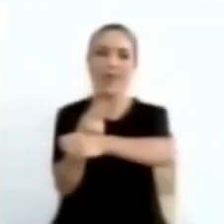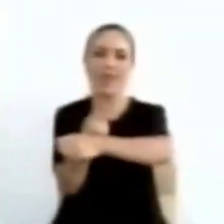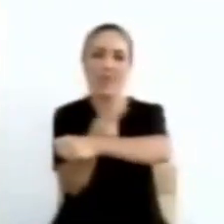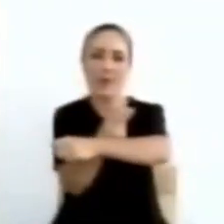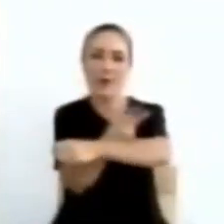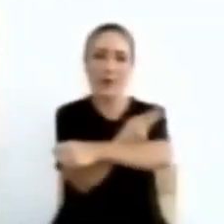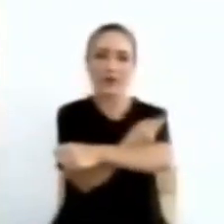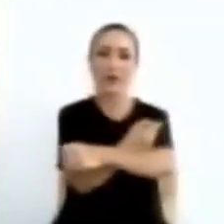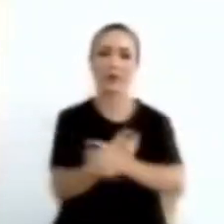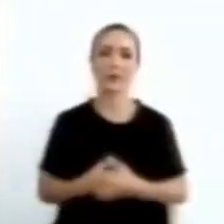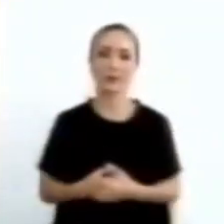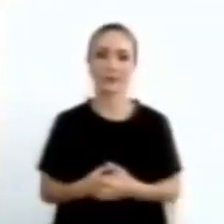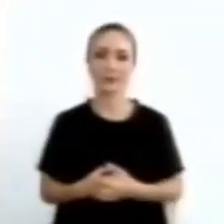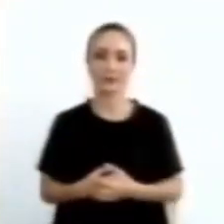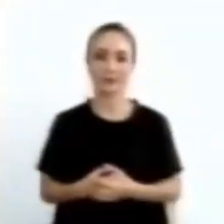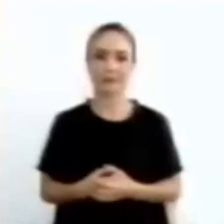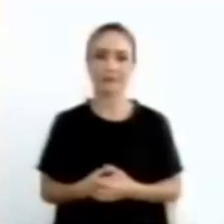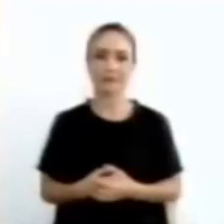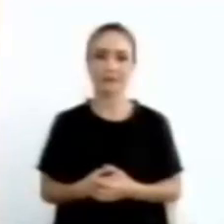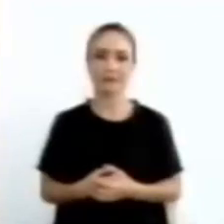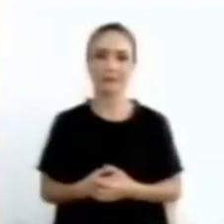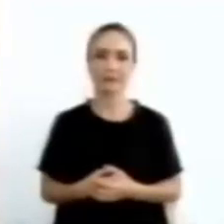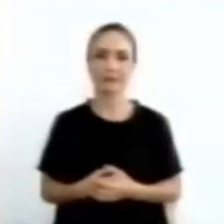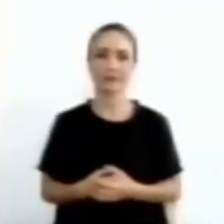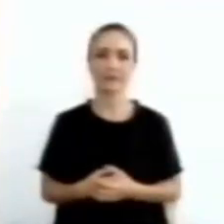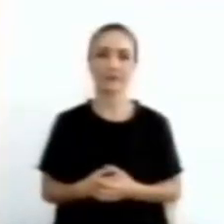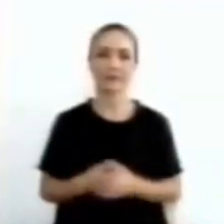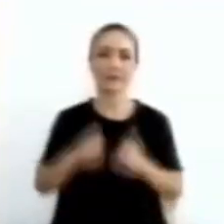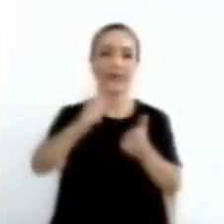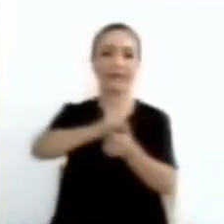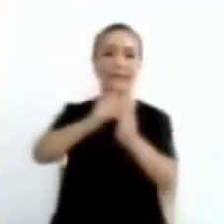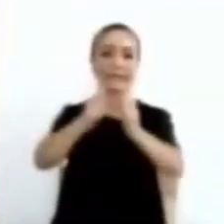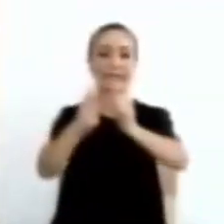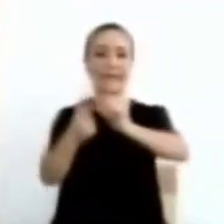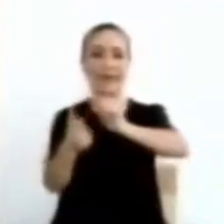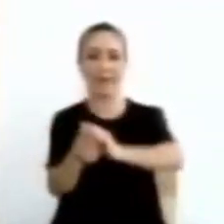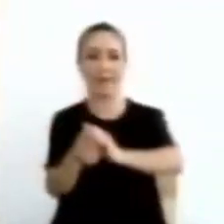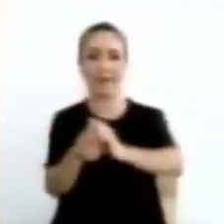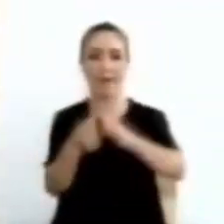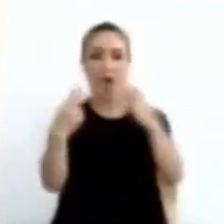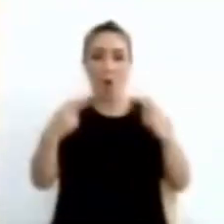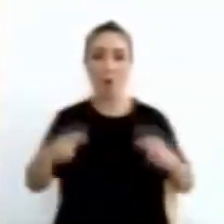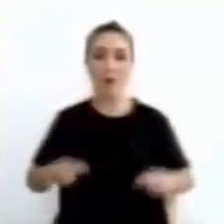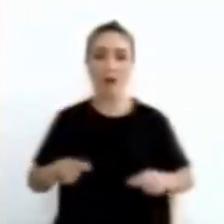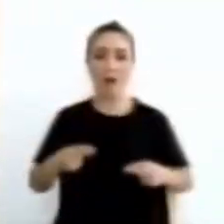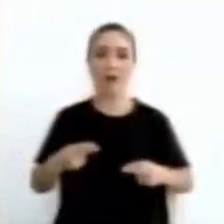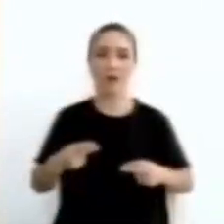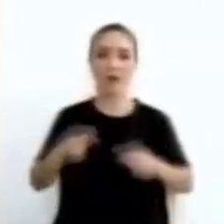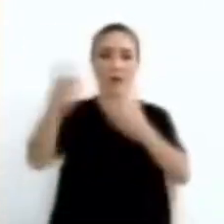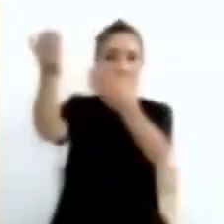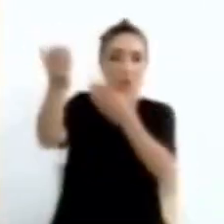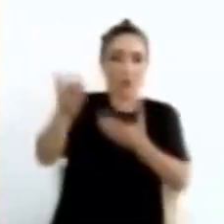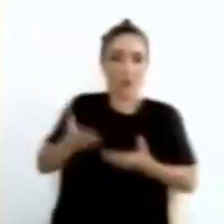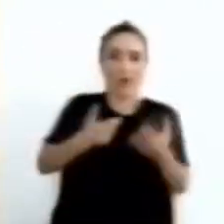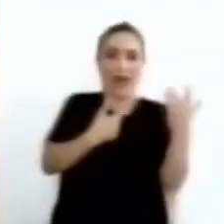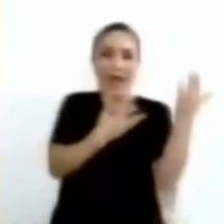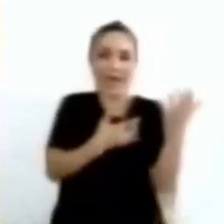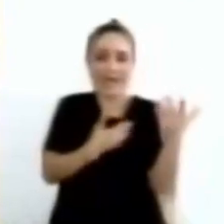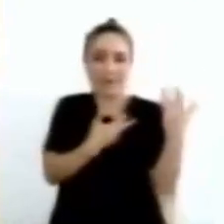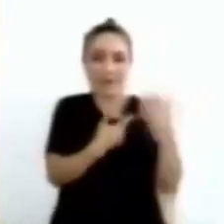mejor nación, con el esfuerzo de todos los sectores. Hoy hemos venido a la casa de la madre